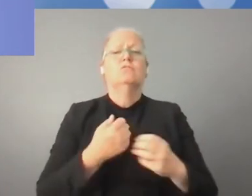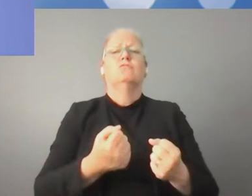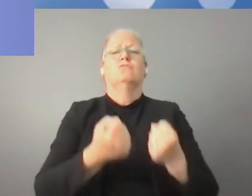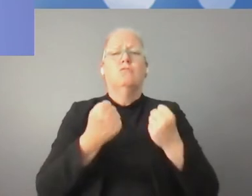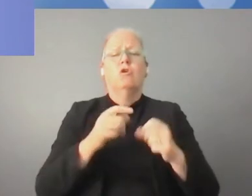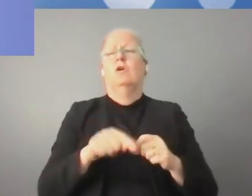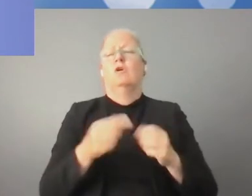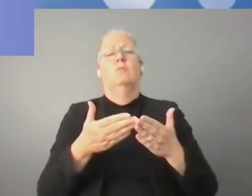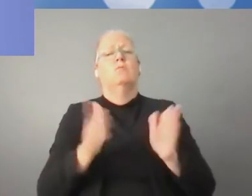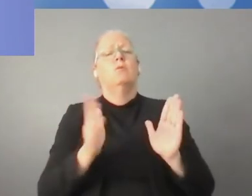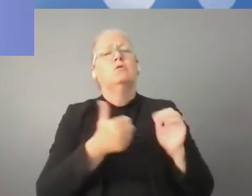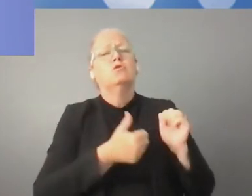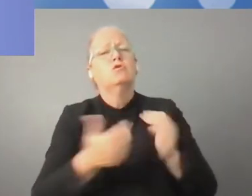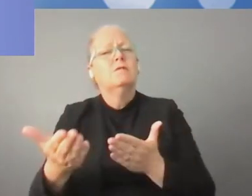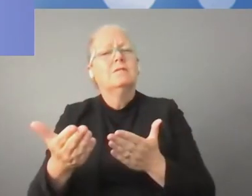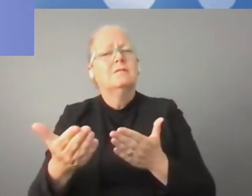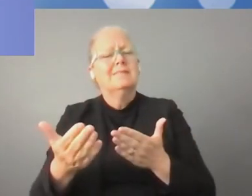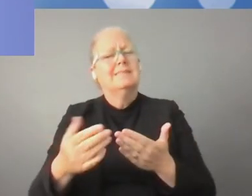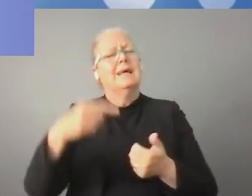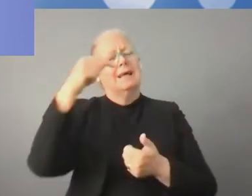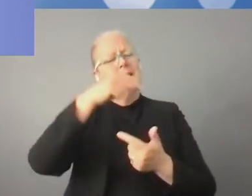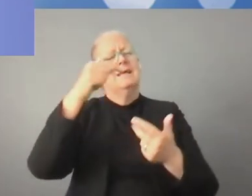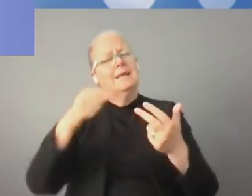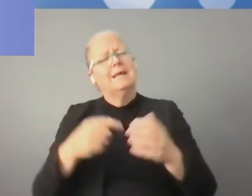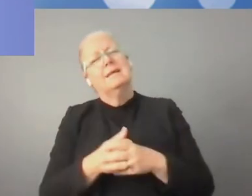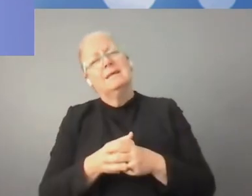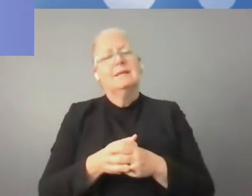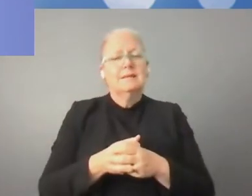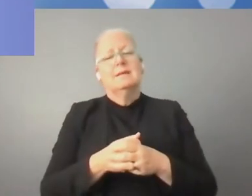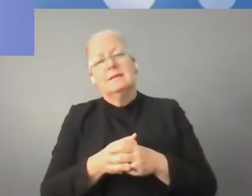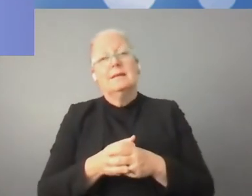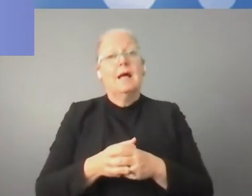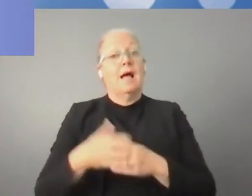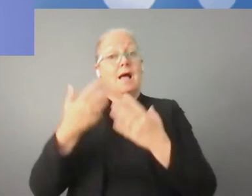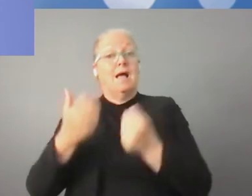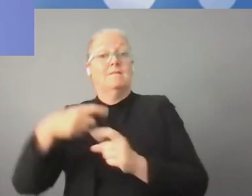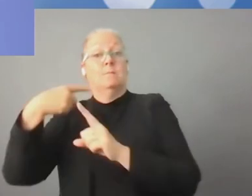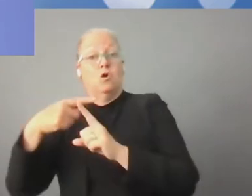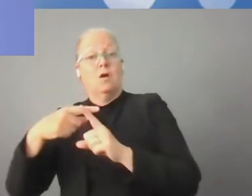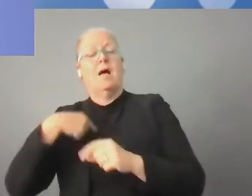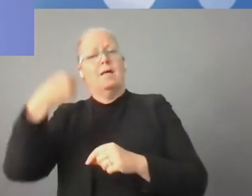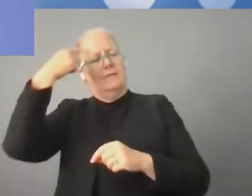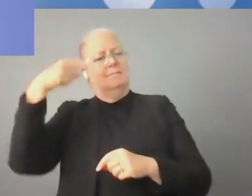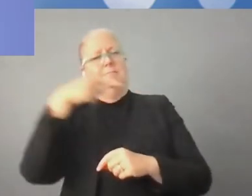a Internet, como los servicios públicos, que en gran medida fueron digitalizados.